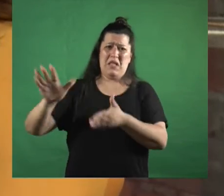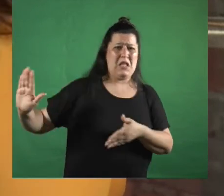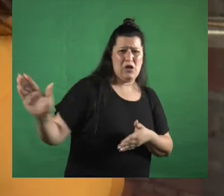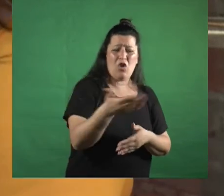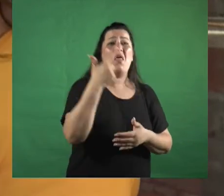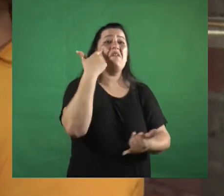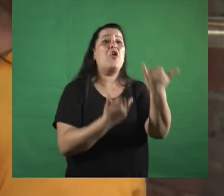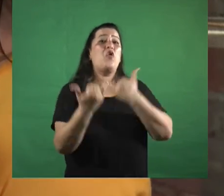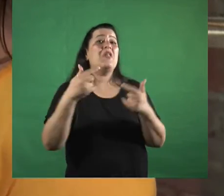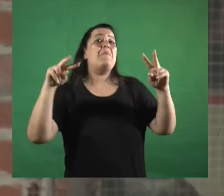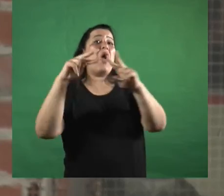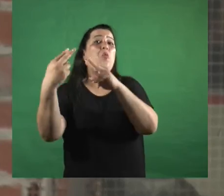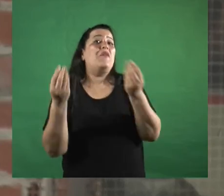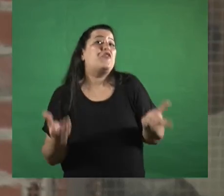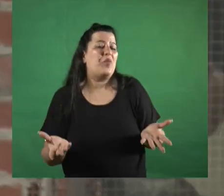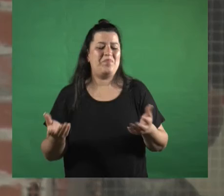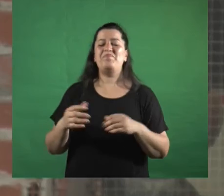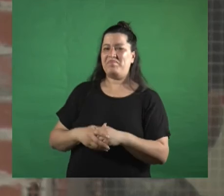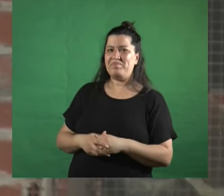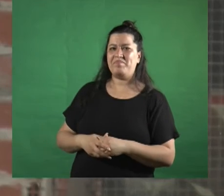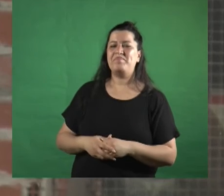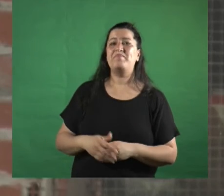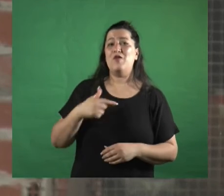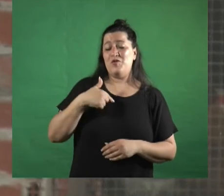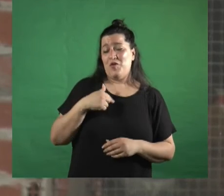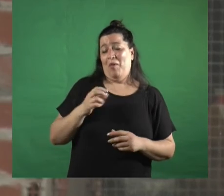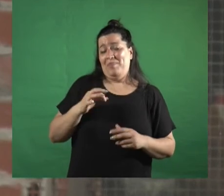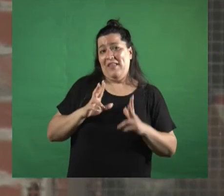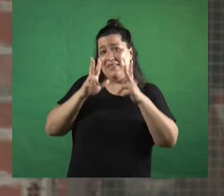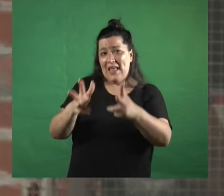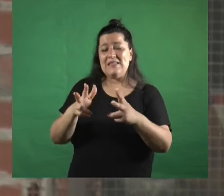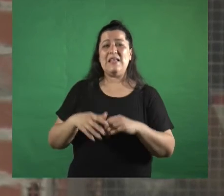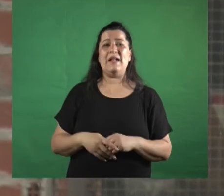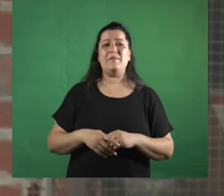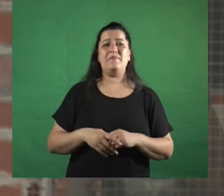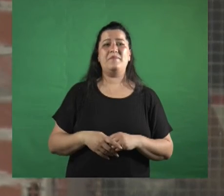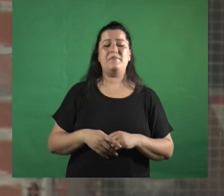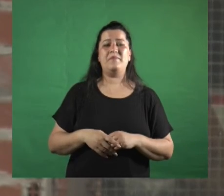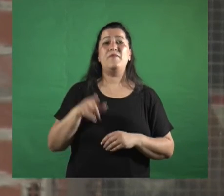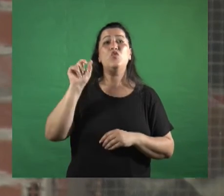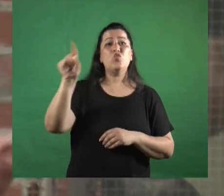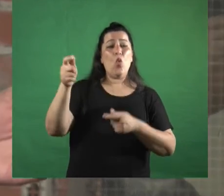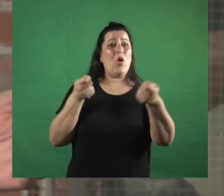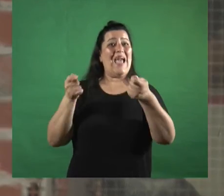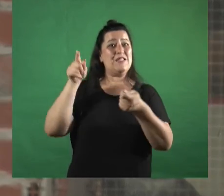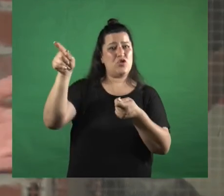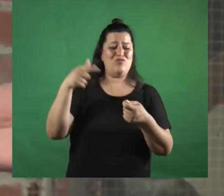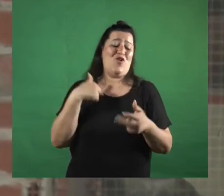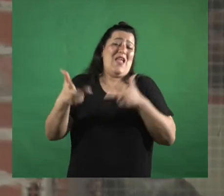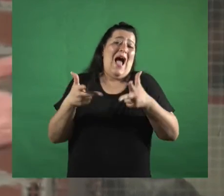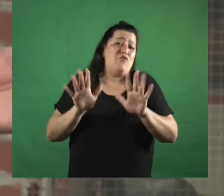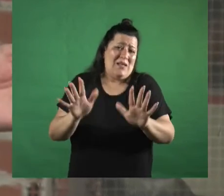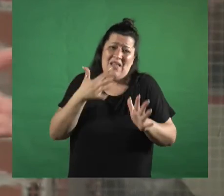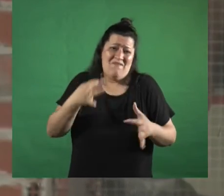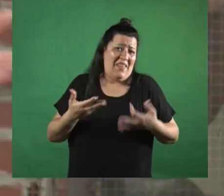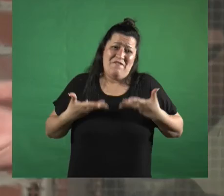el encuentro si querés mira ahí me atrevo a decir que que lo que viene haciendo tu gestión fuertemente yo te hablo así pero es la verdad claro